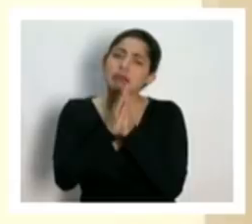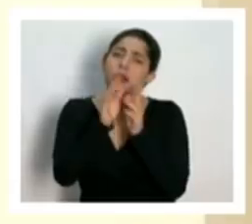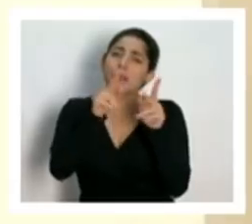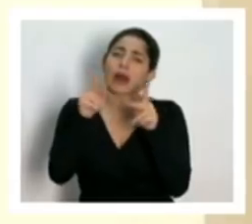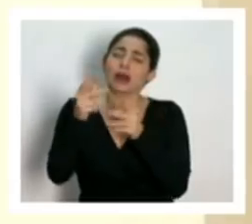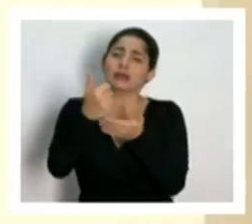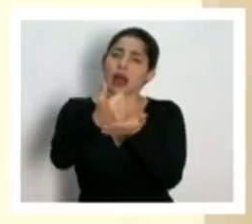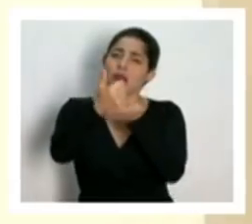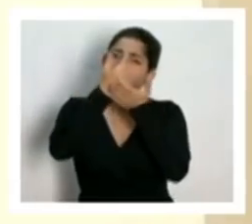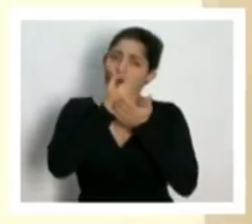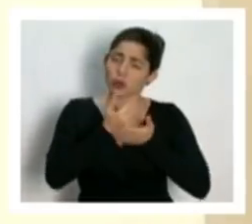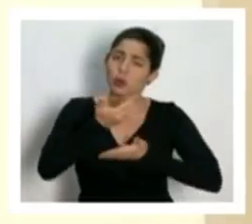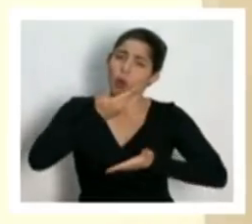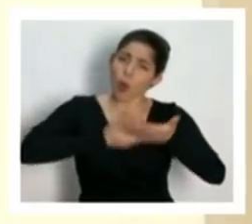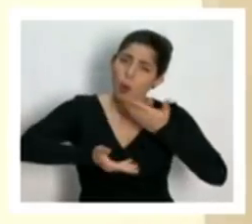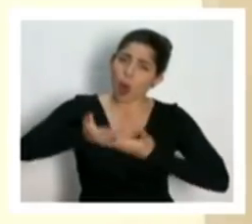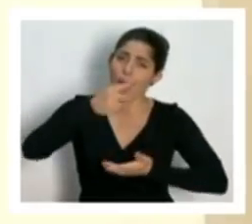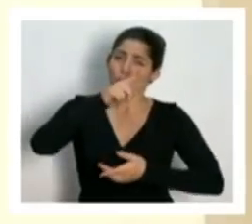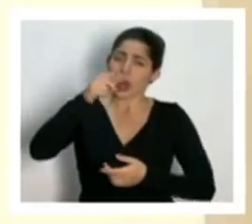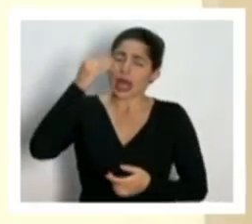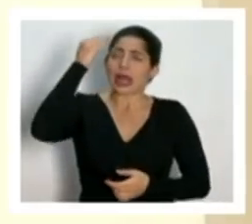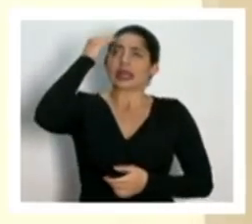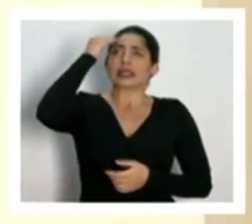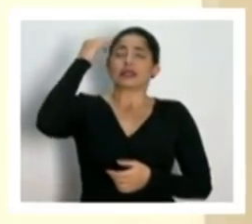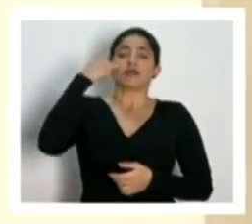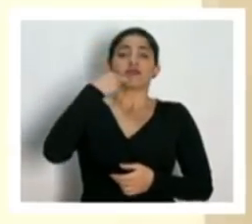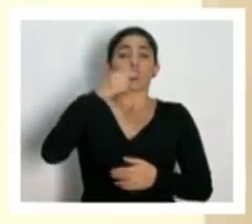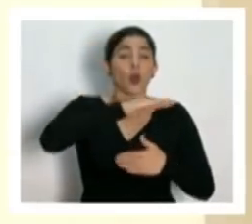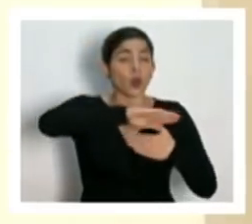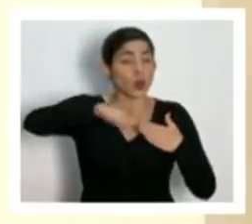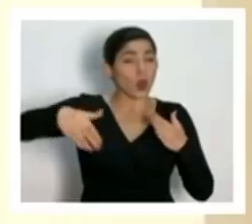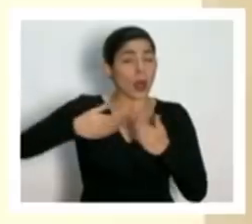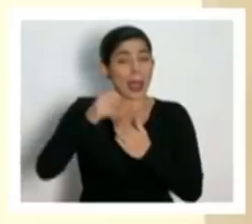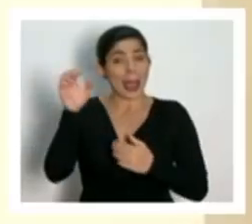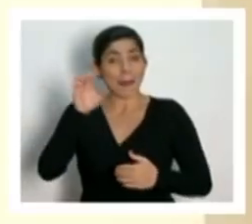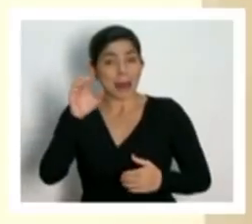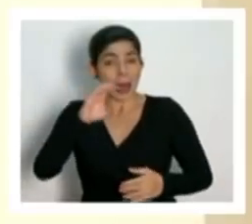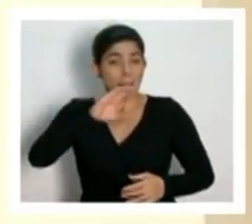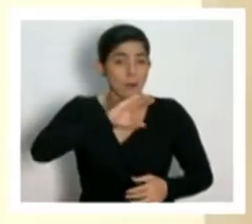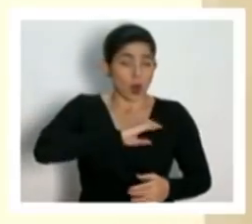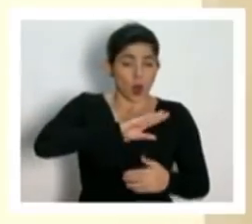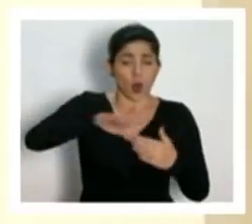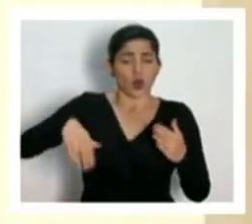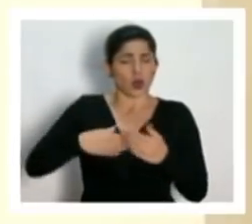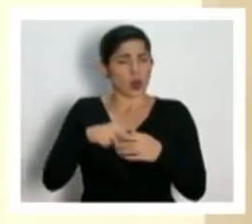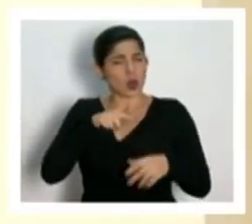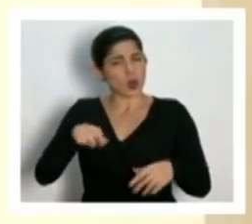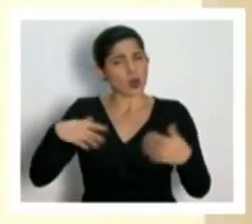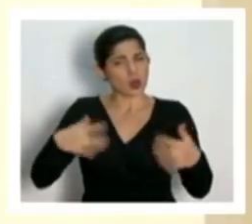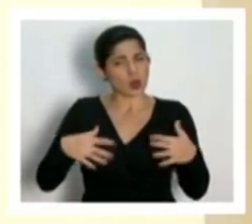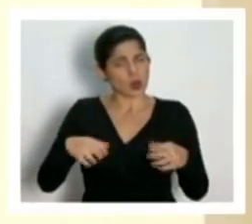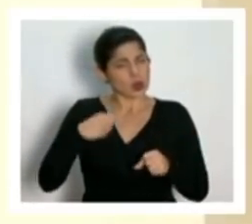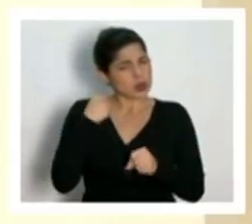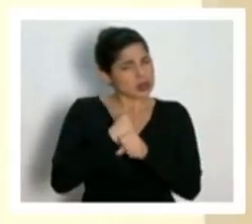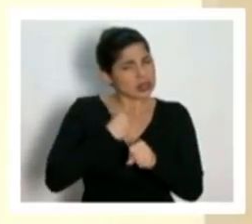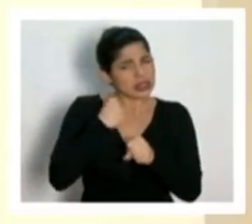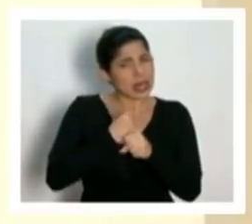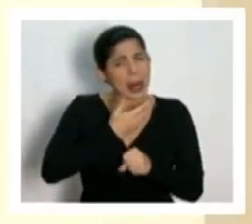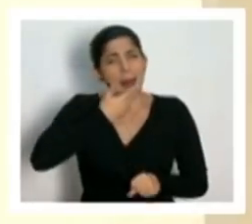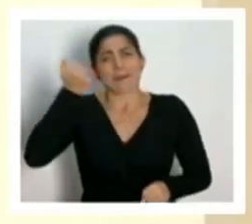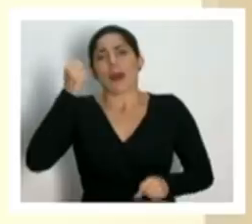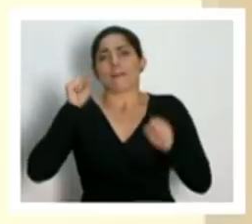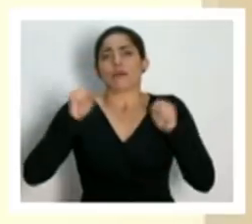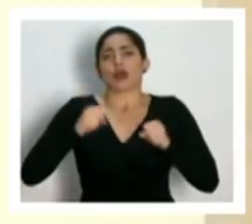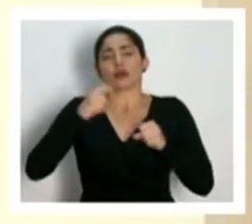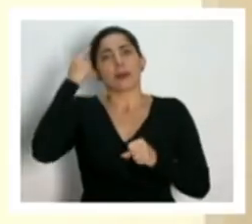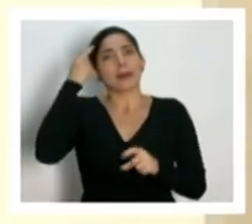colaboración en ese sentido hacer conciencia y decirles que todos los cuerpos de emergencia todas las policías estamos trabajando de la mejor forma posible